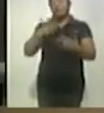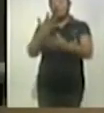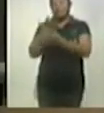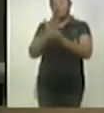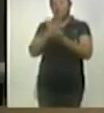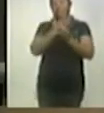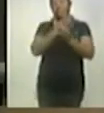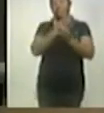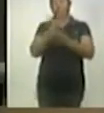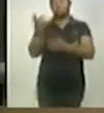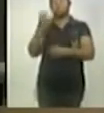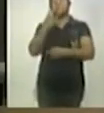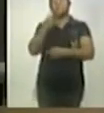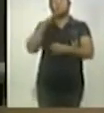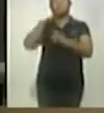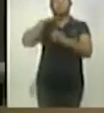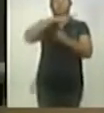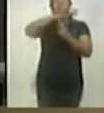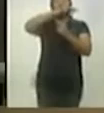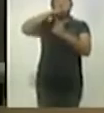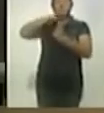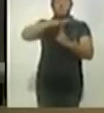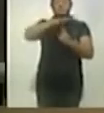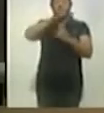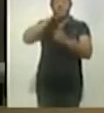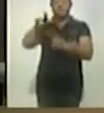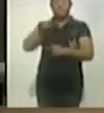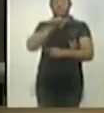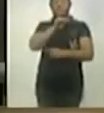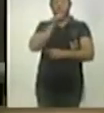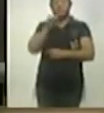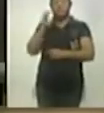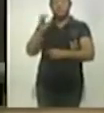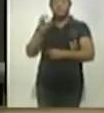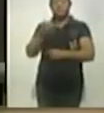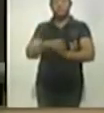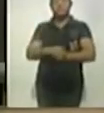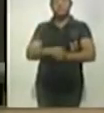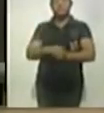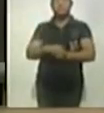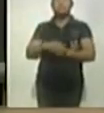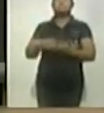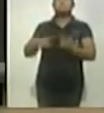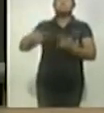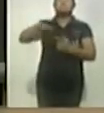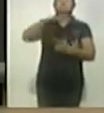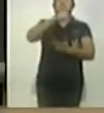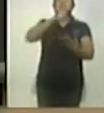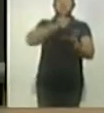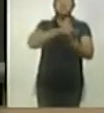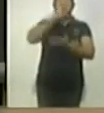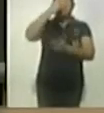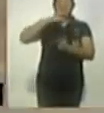Cuatro helicópteros del agrupamiento Cóndores de la Secretaría de Seguridad Ciudadana sobrevuelan la Ciudad de México.